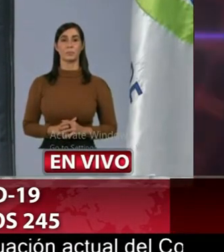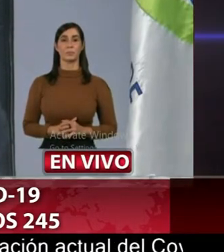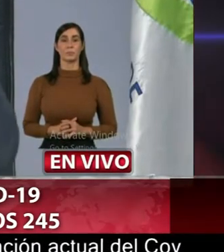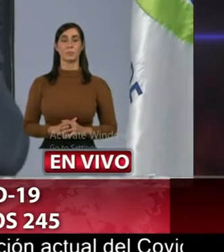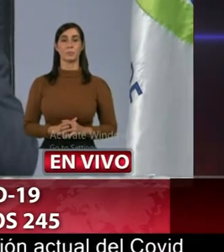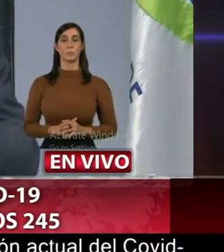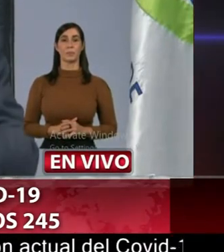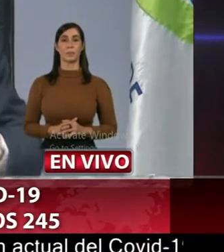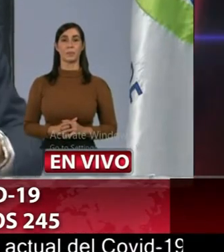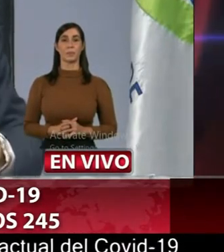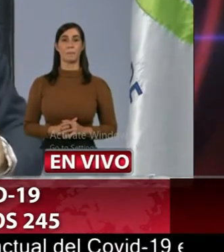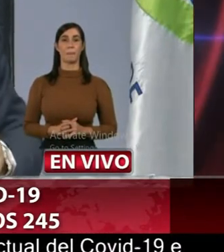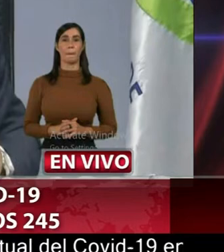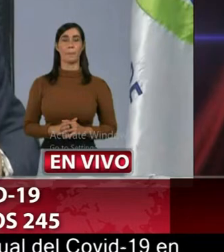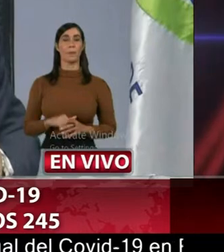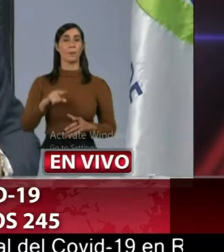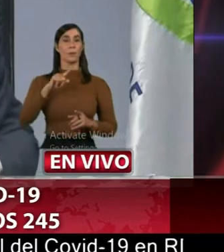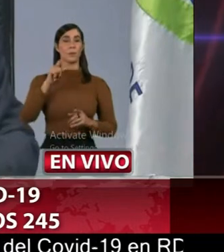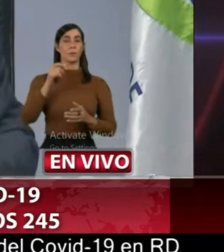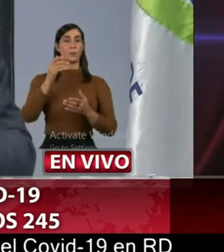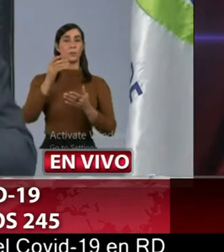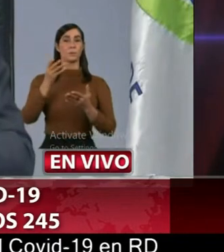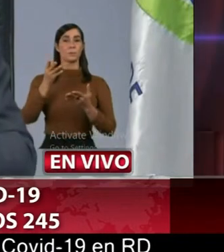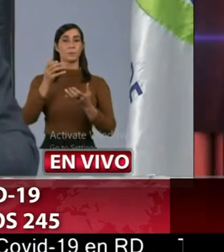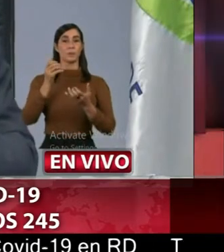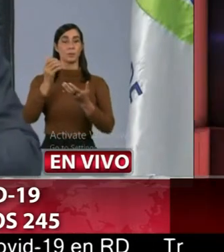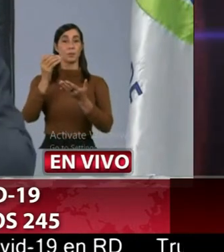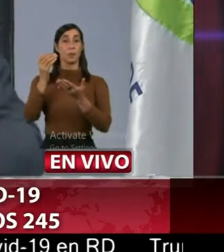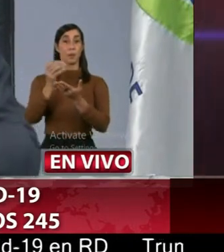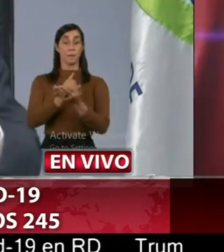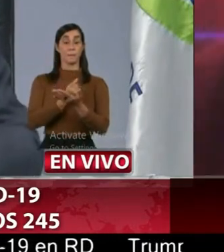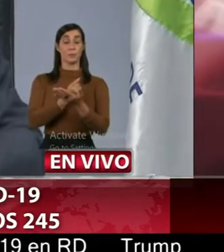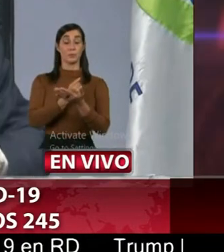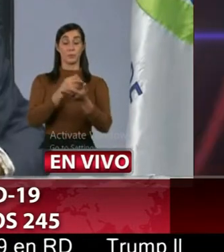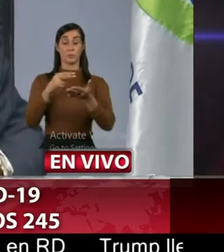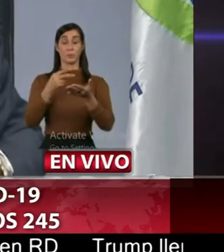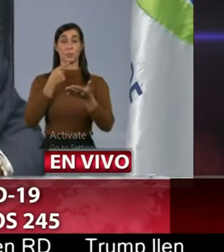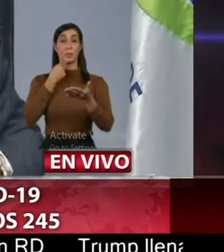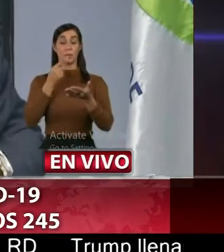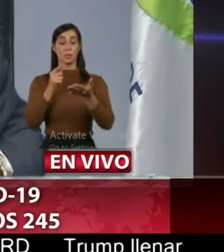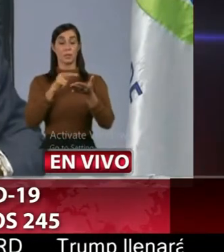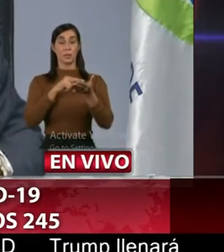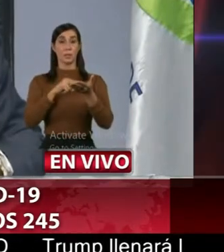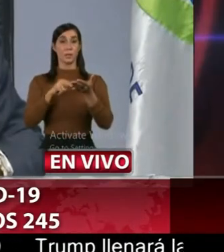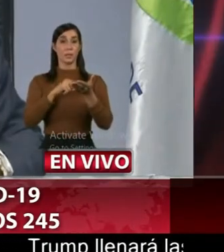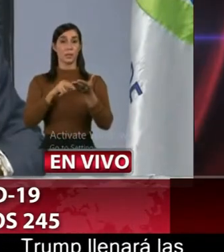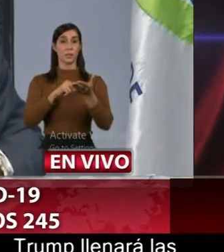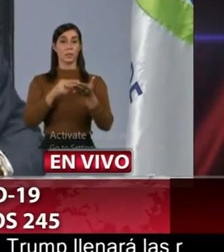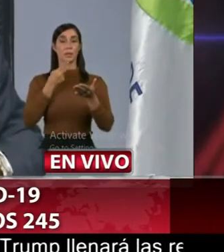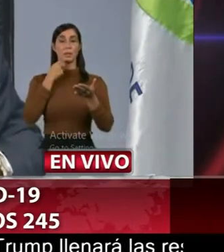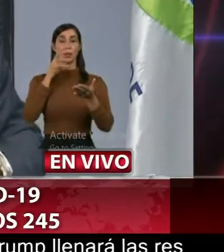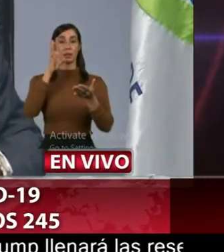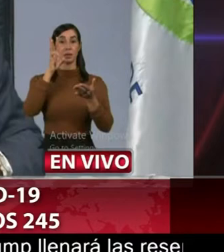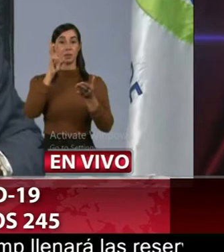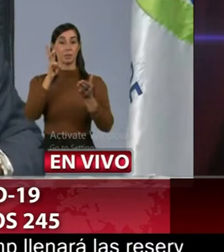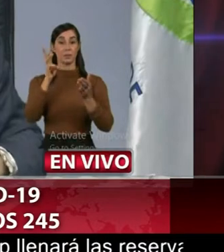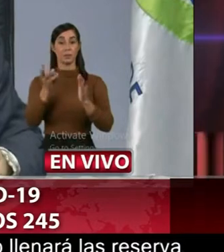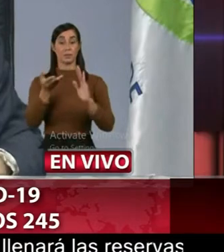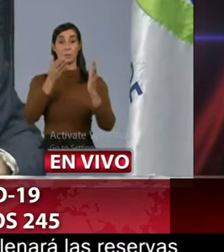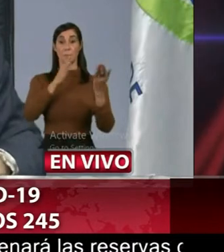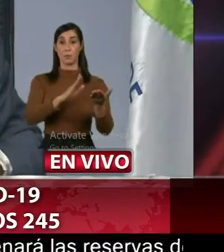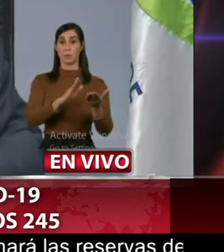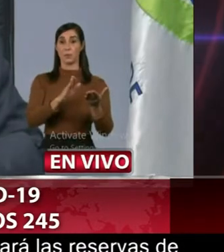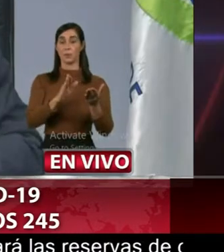si bueno quiero aprovechar para rectificar que en la lectura dije que habían 6 fallecidos y son 10